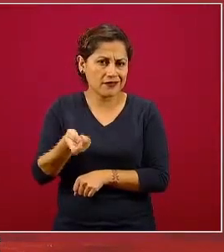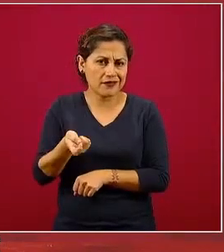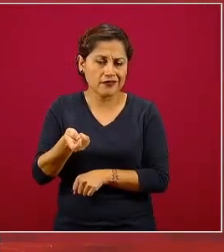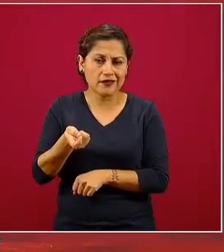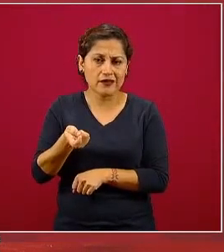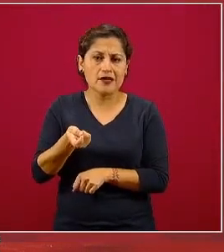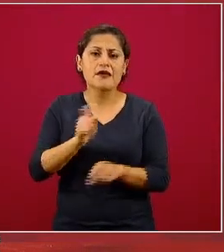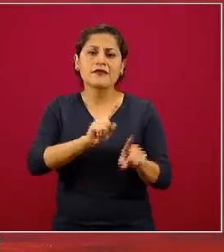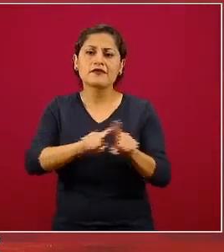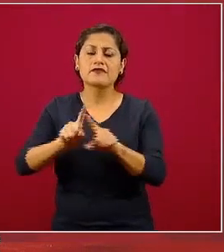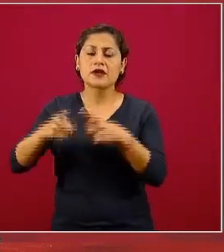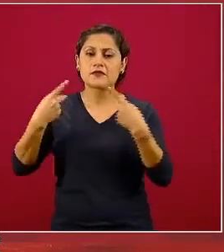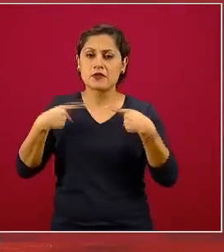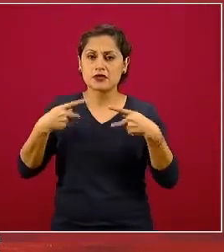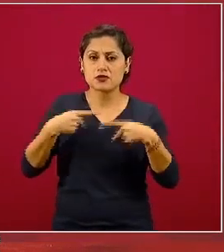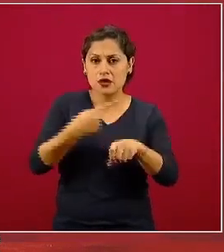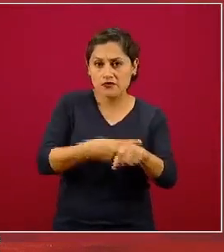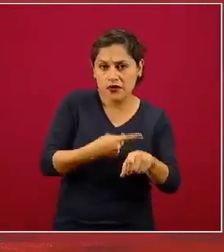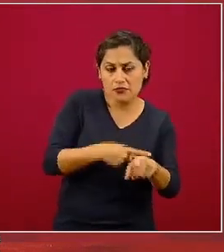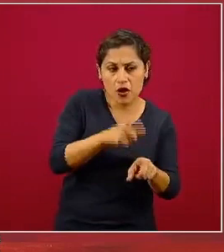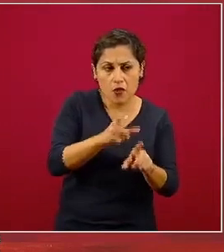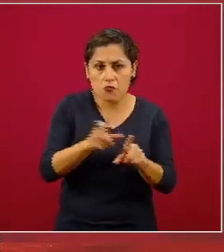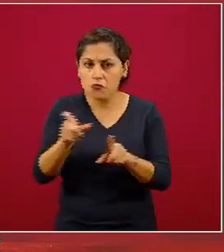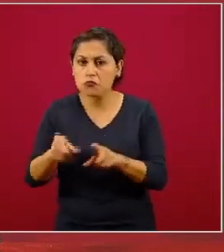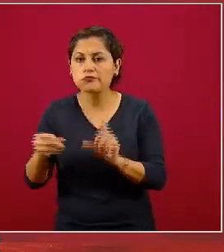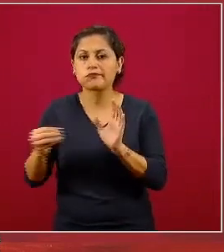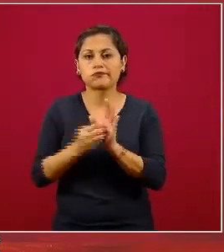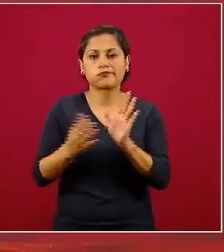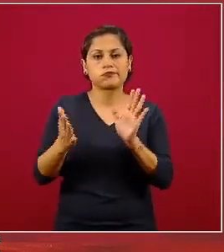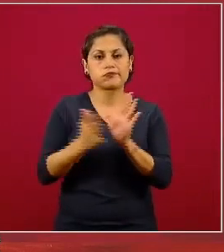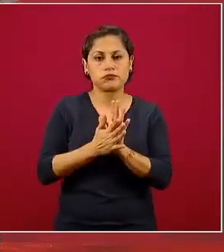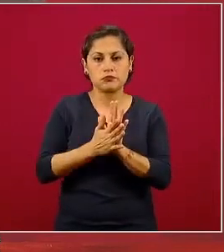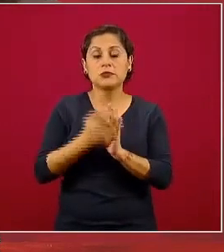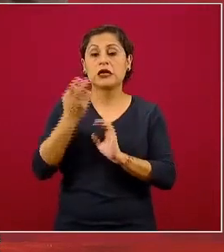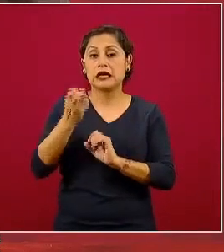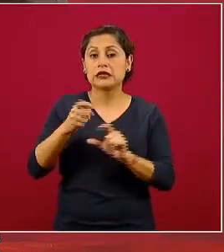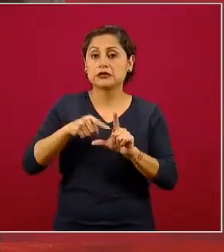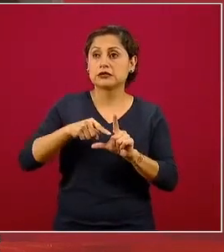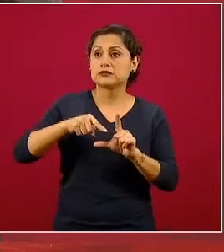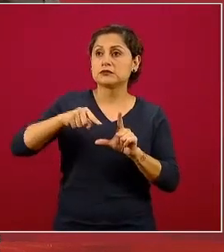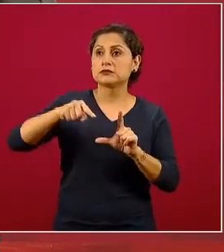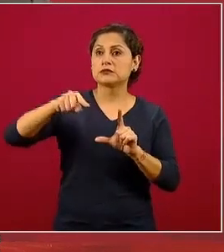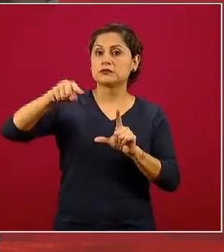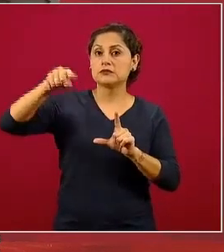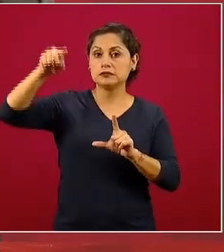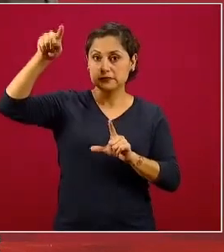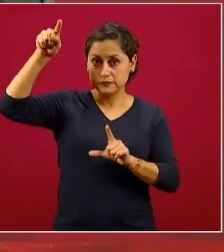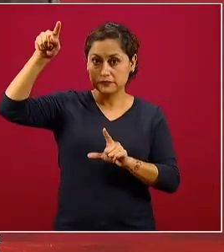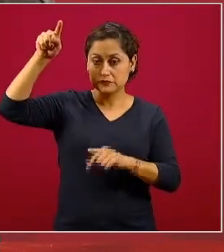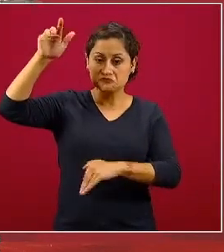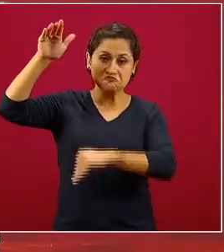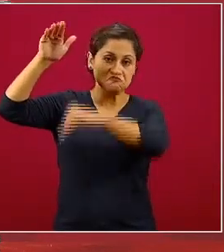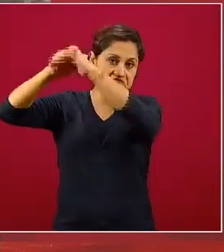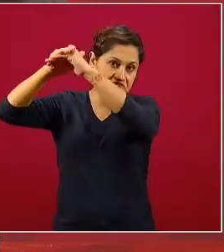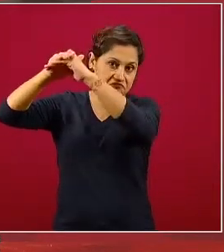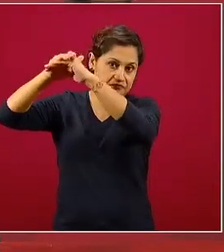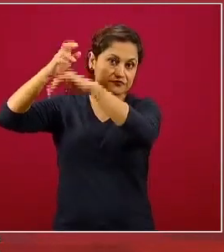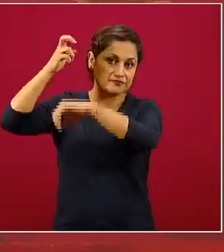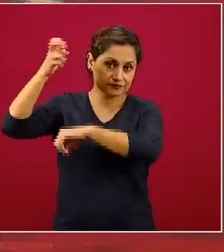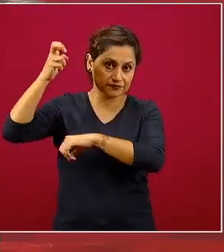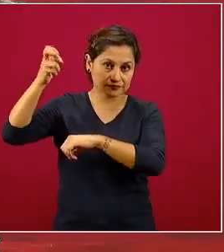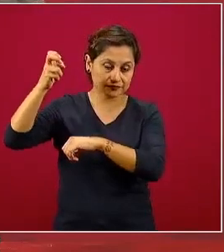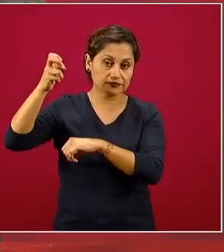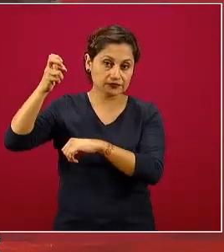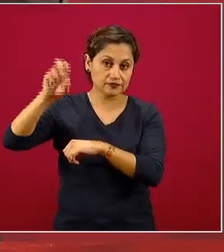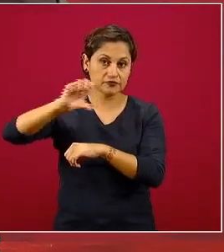casos observados y llegado el momento estas curvas son cada vez más altas hasta que llegan a estas curvas